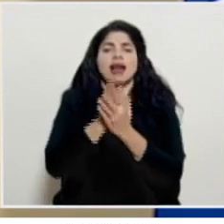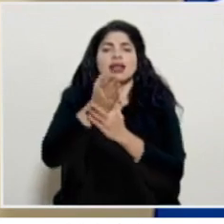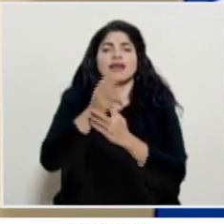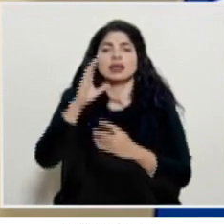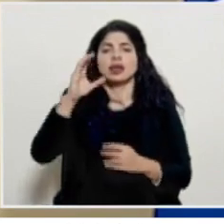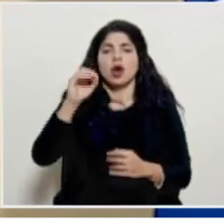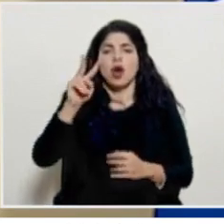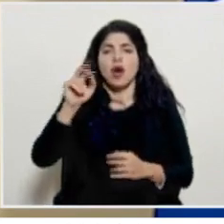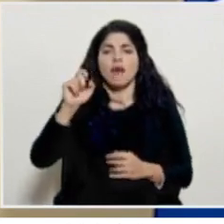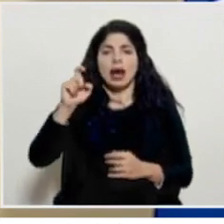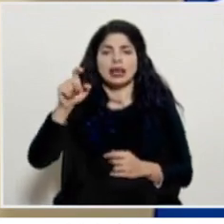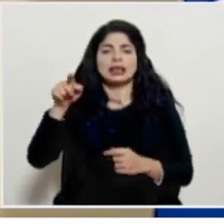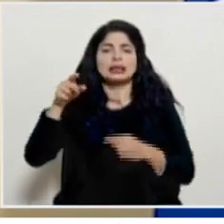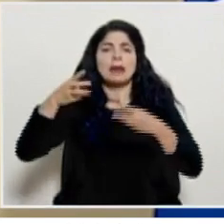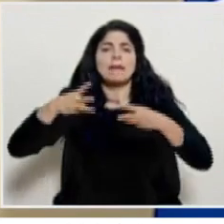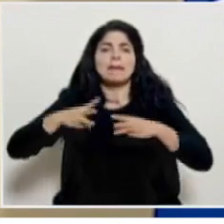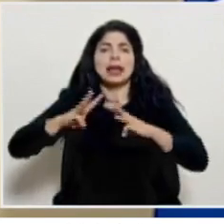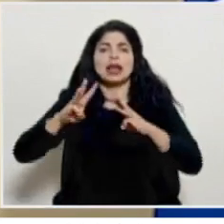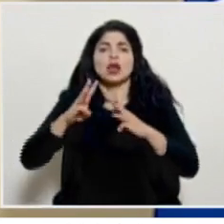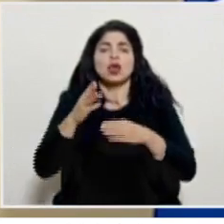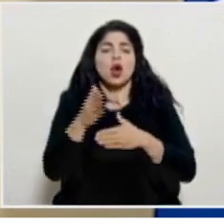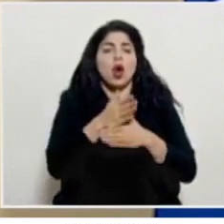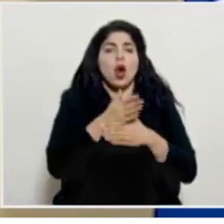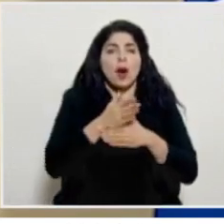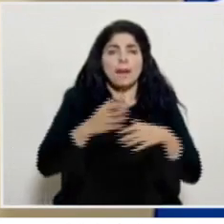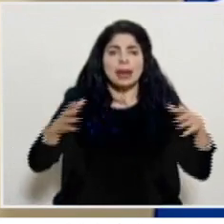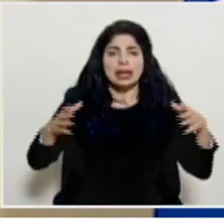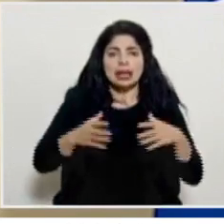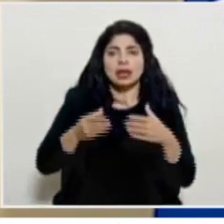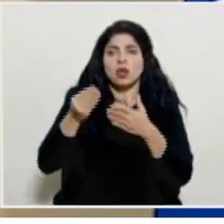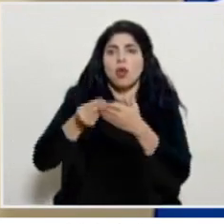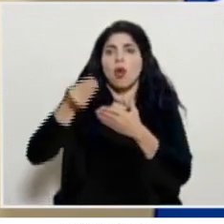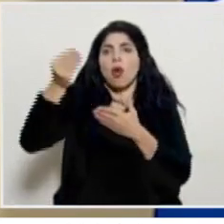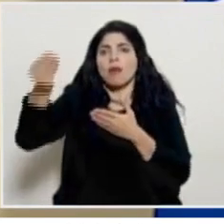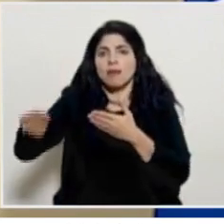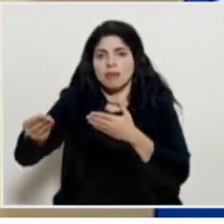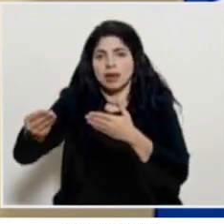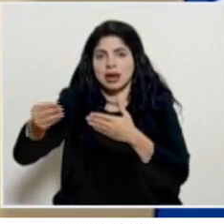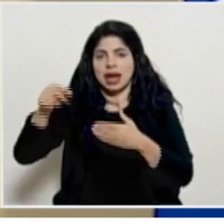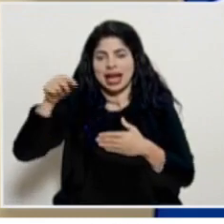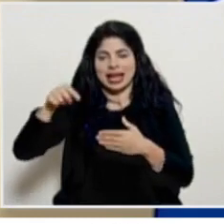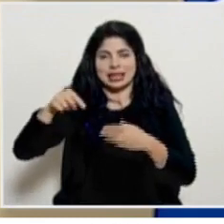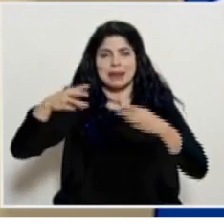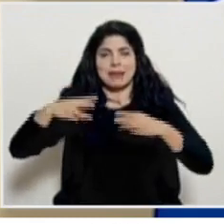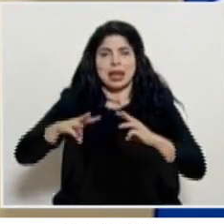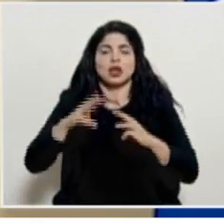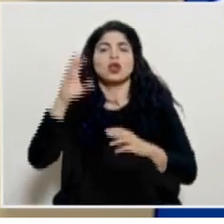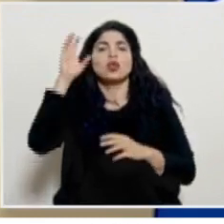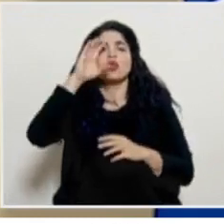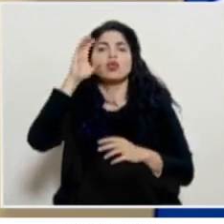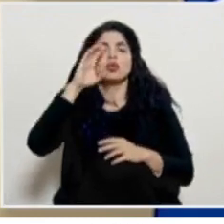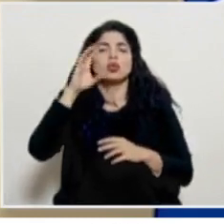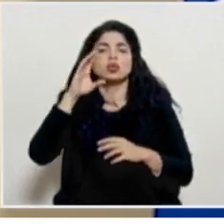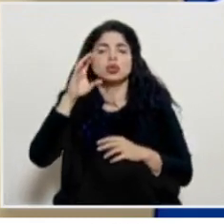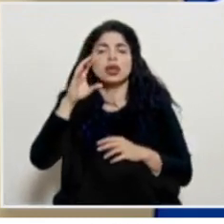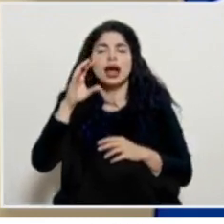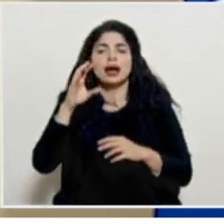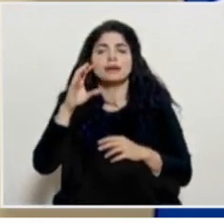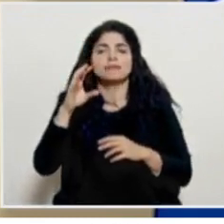el mecanismo COVAX es un mecanismo de compra compartida que busca tener de alguna forma una